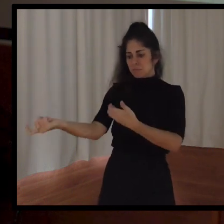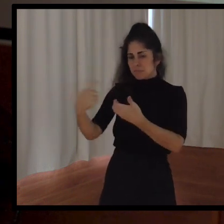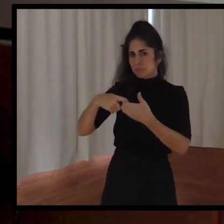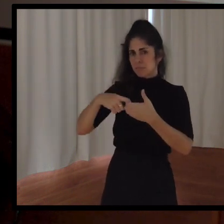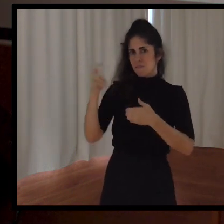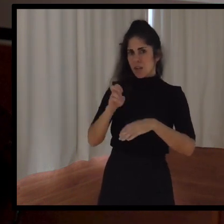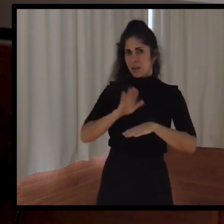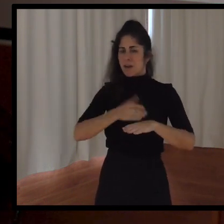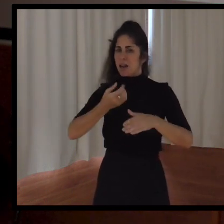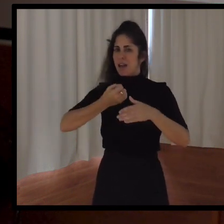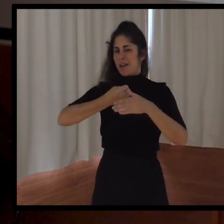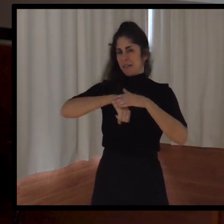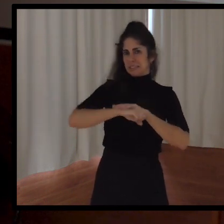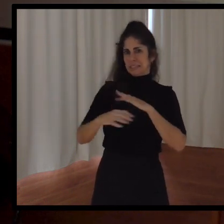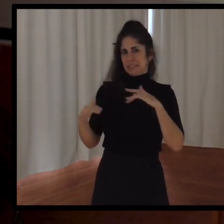la Liga Genuín.